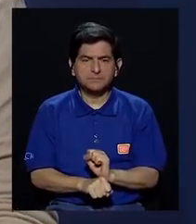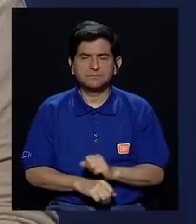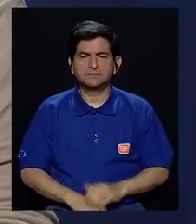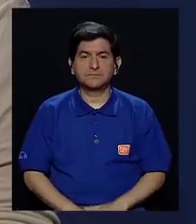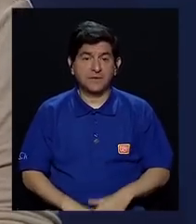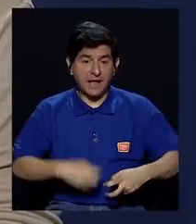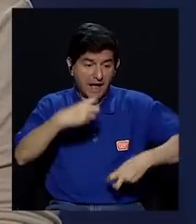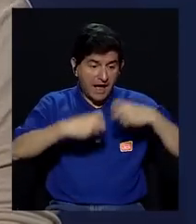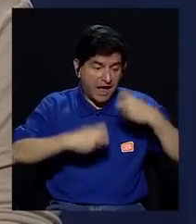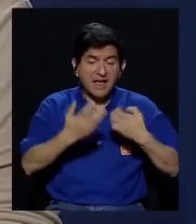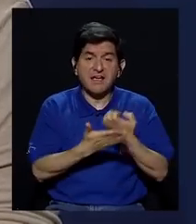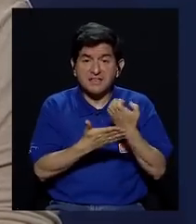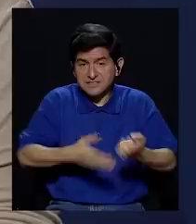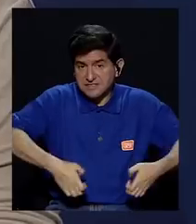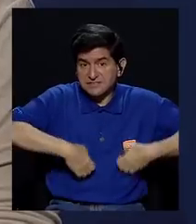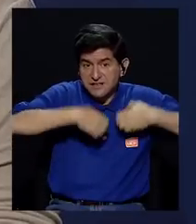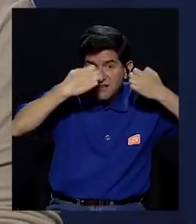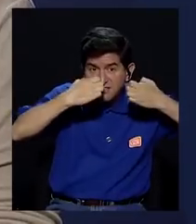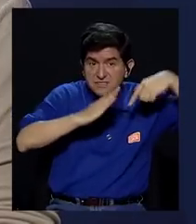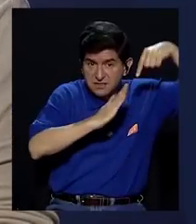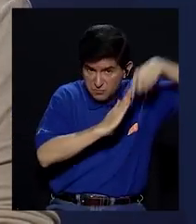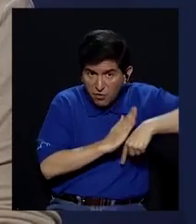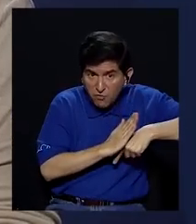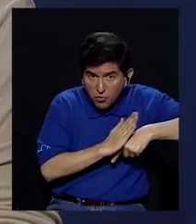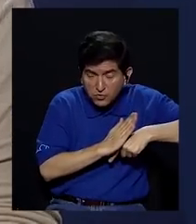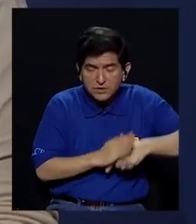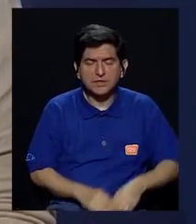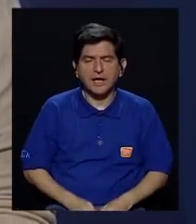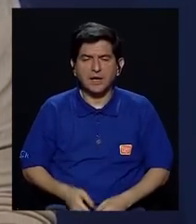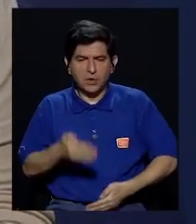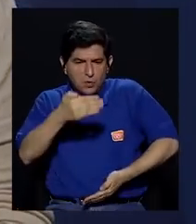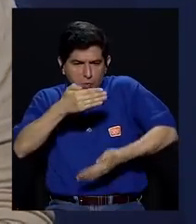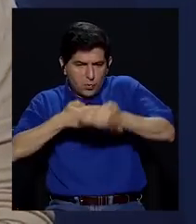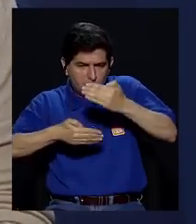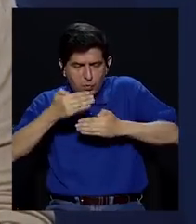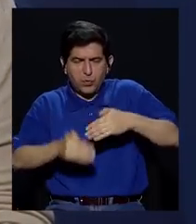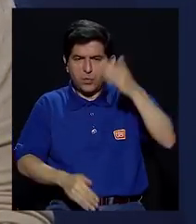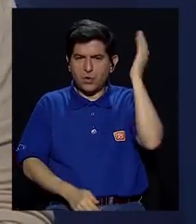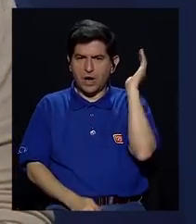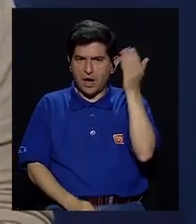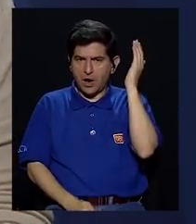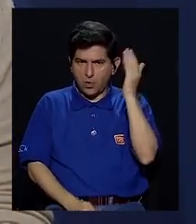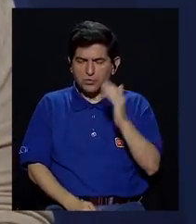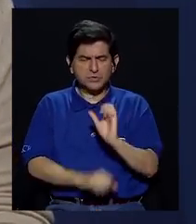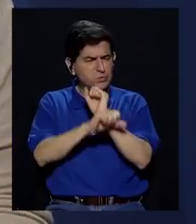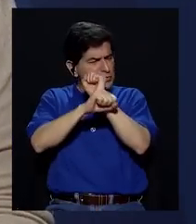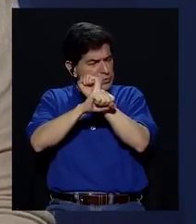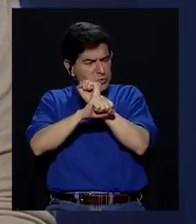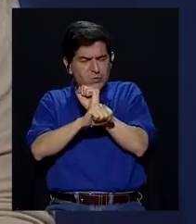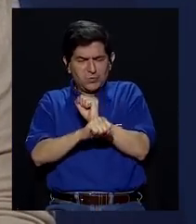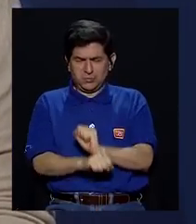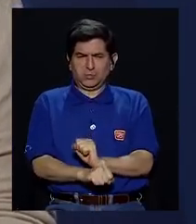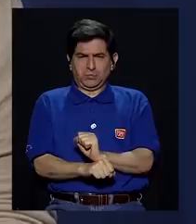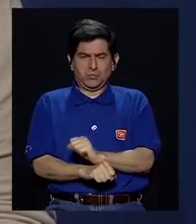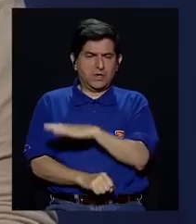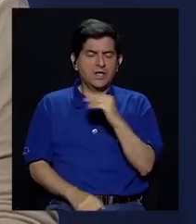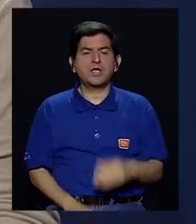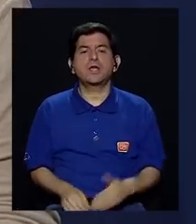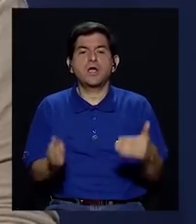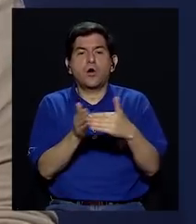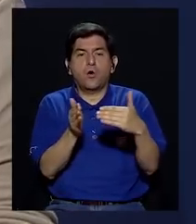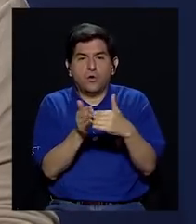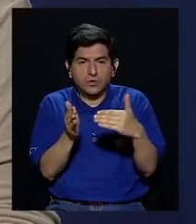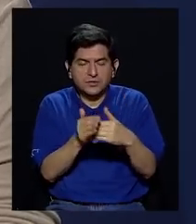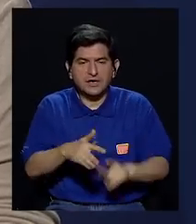Cuando hay crisis económica severa, hay una vuelta a discursos muy conservadores y hay una